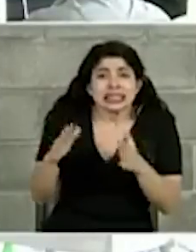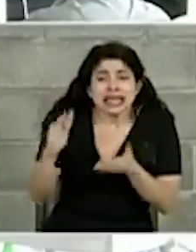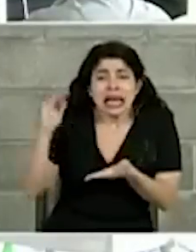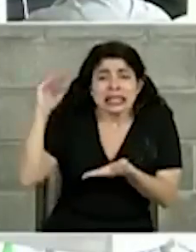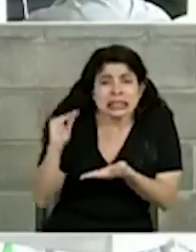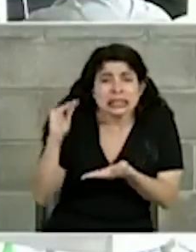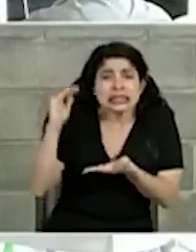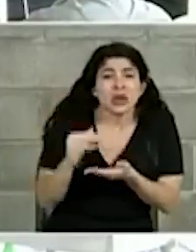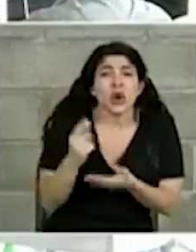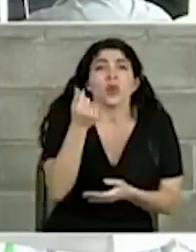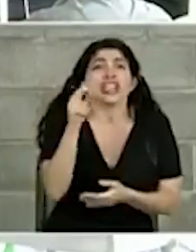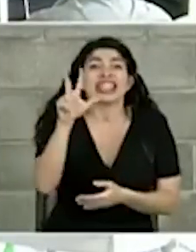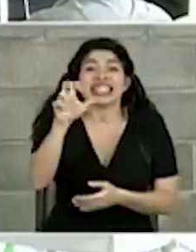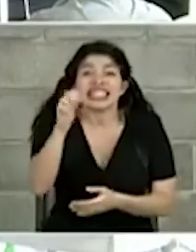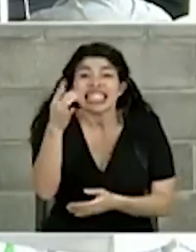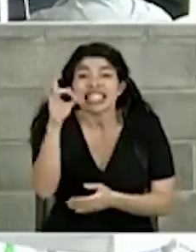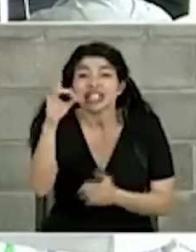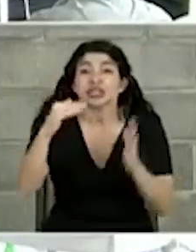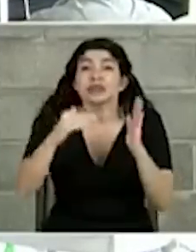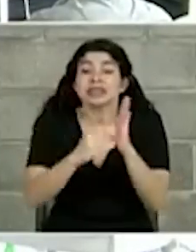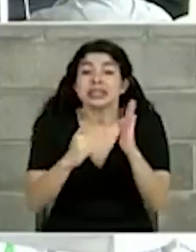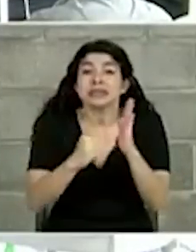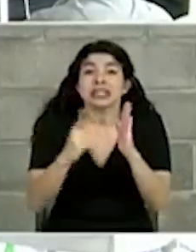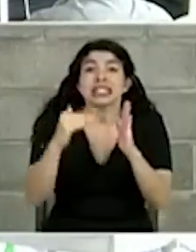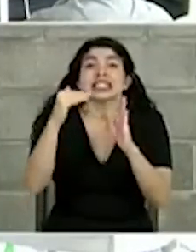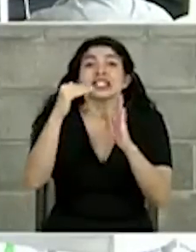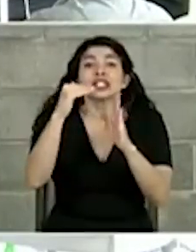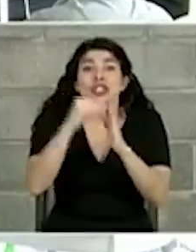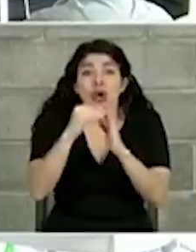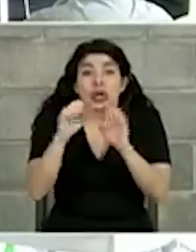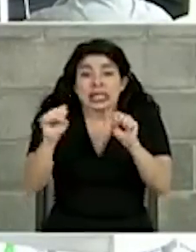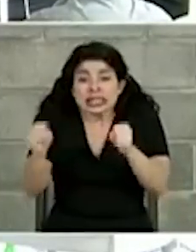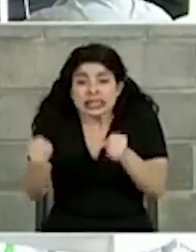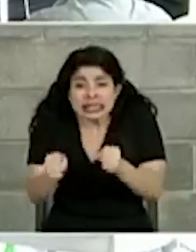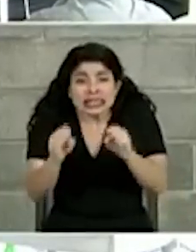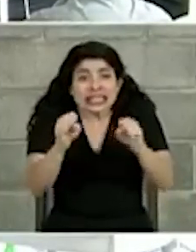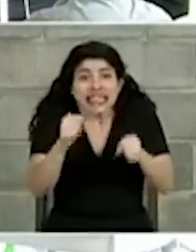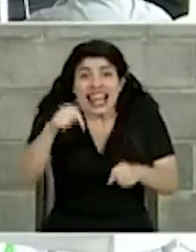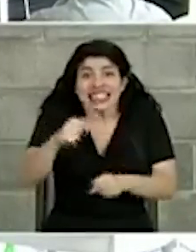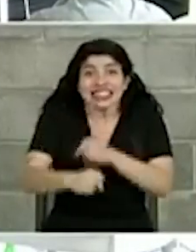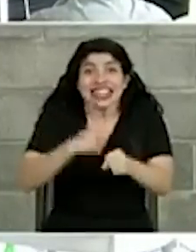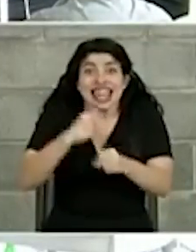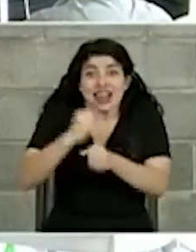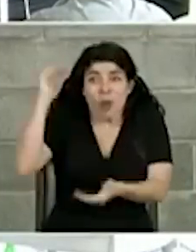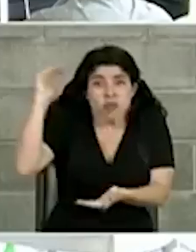recordado 318 mil millones en la ejecución de este año